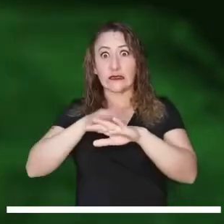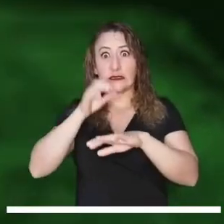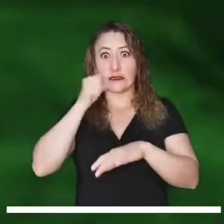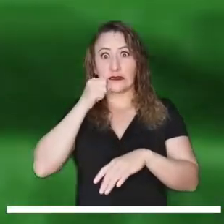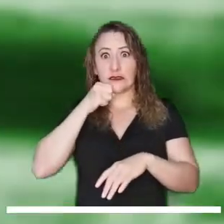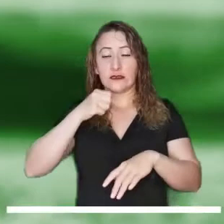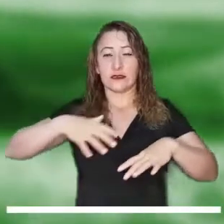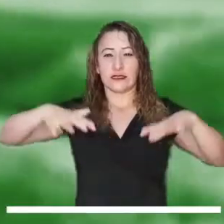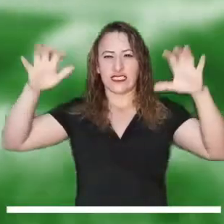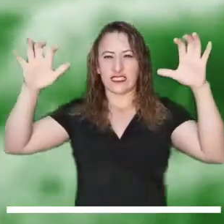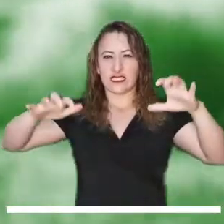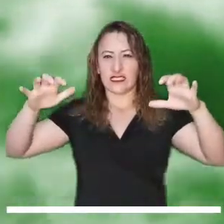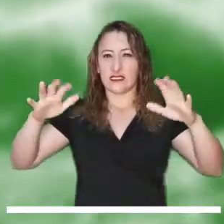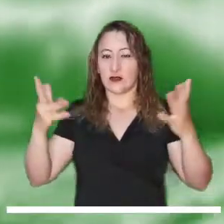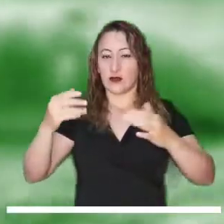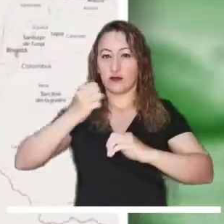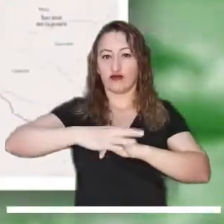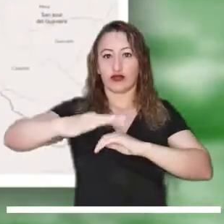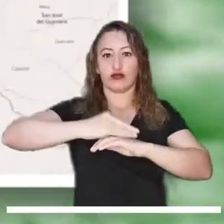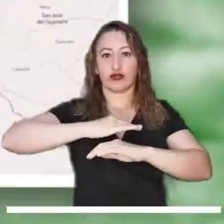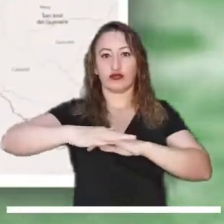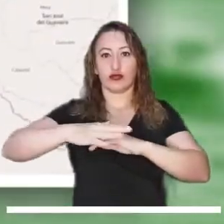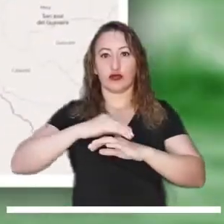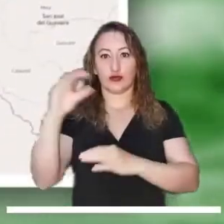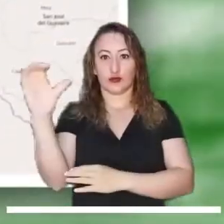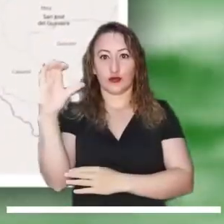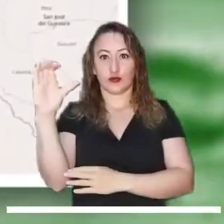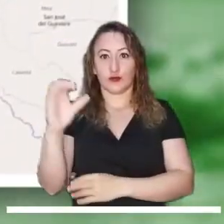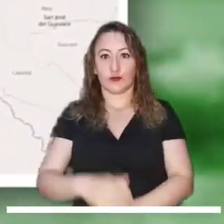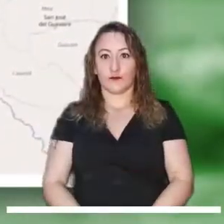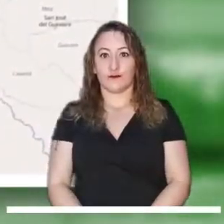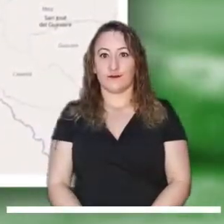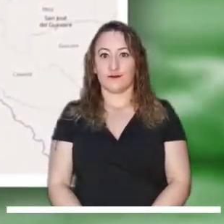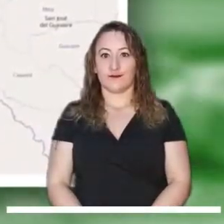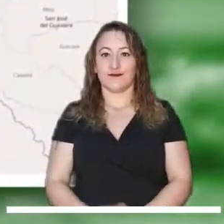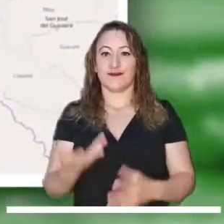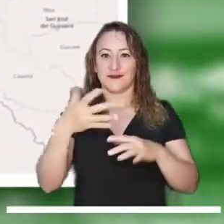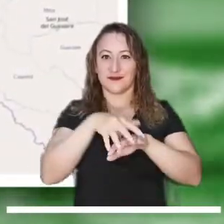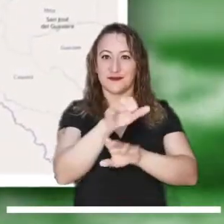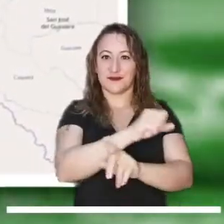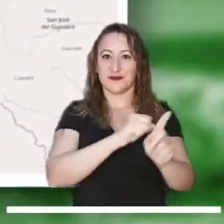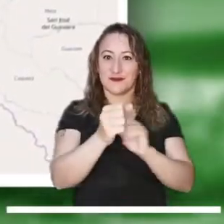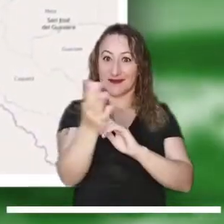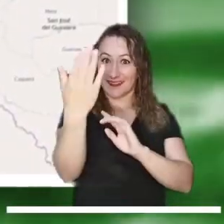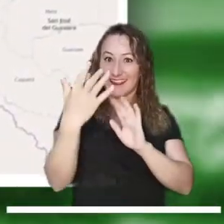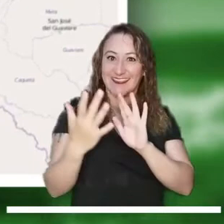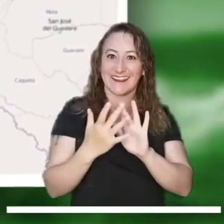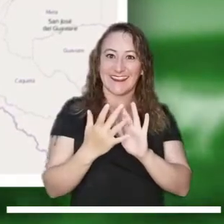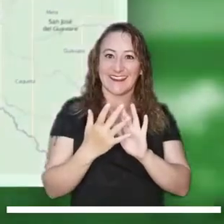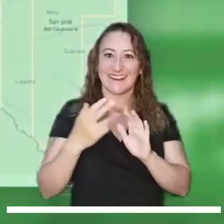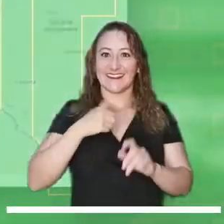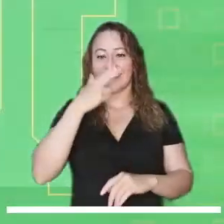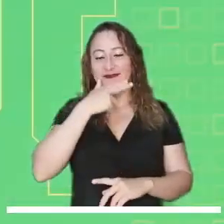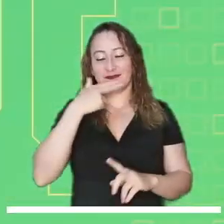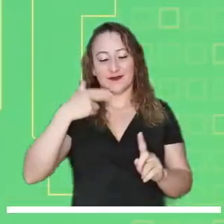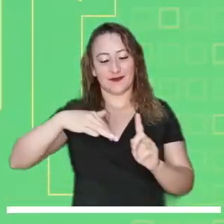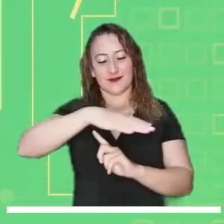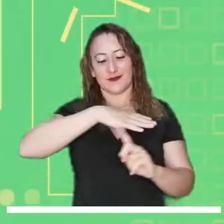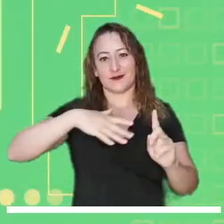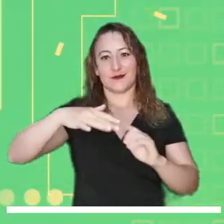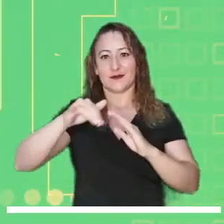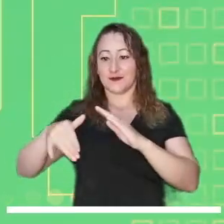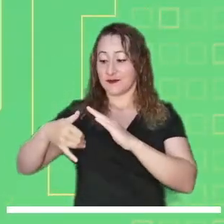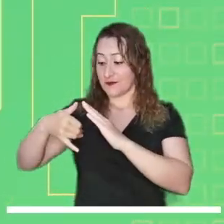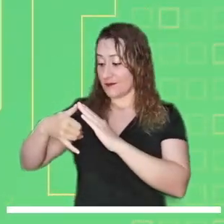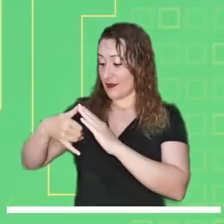Cundinamarca, Cauca, Caldas y Boyacá. Alerta naranja por tiempo lluvioso en el Océano Pacífico colombiano. Los